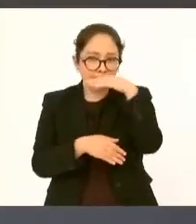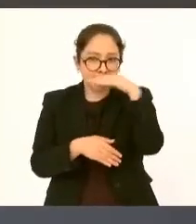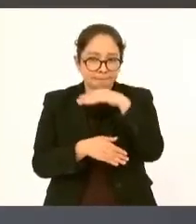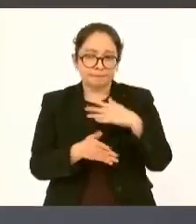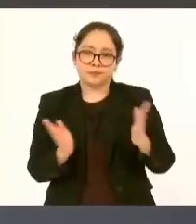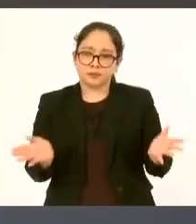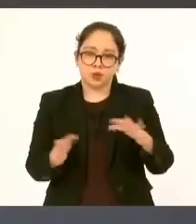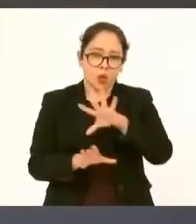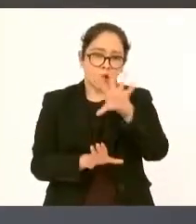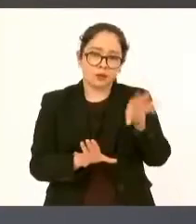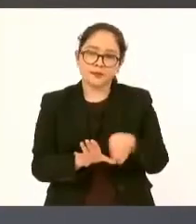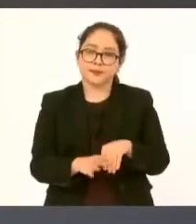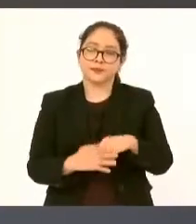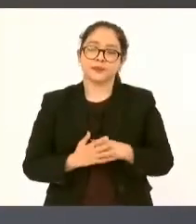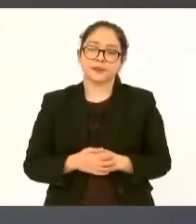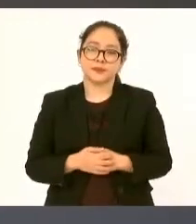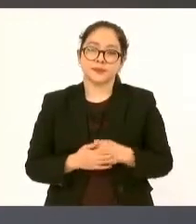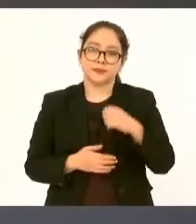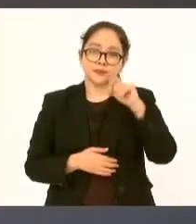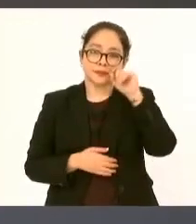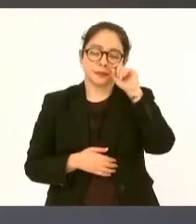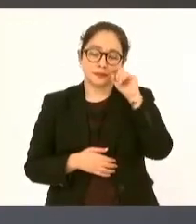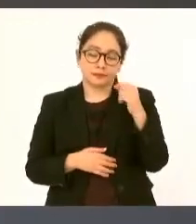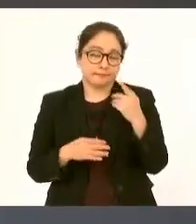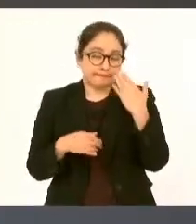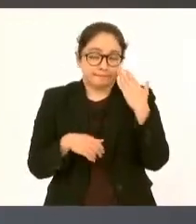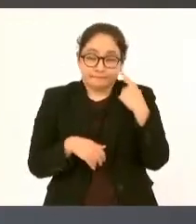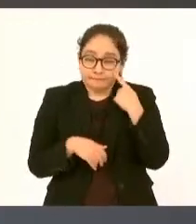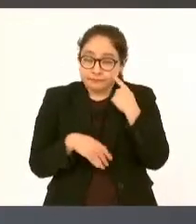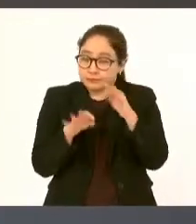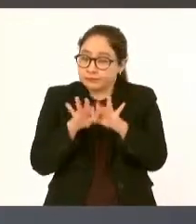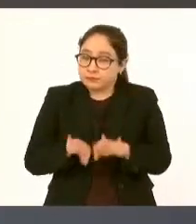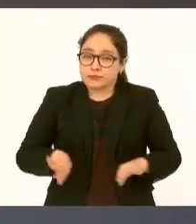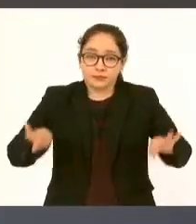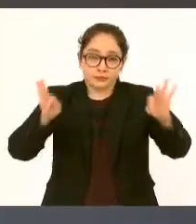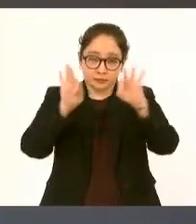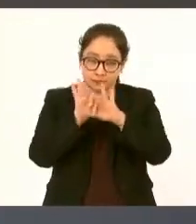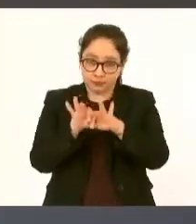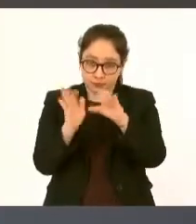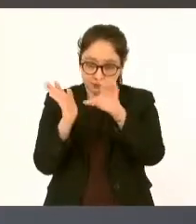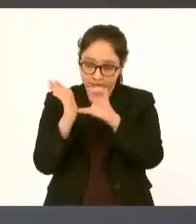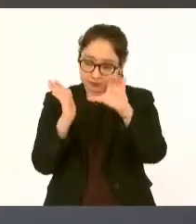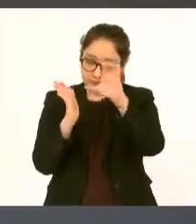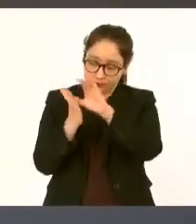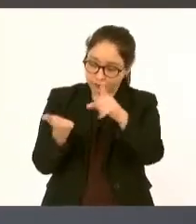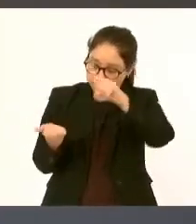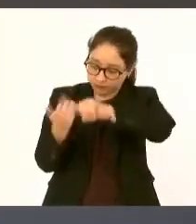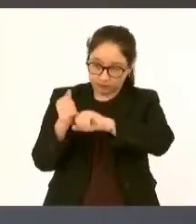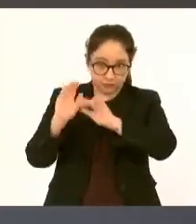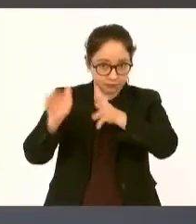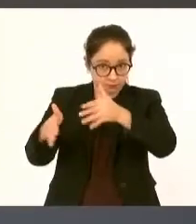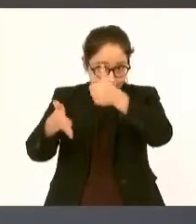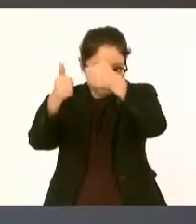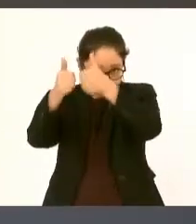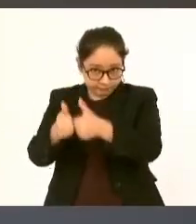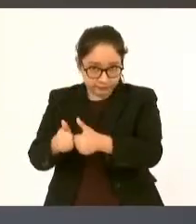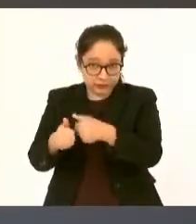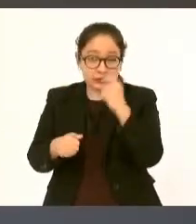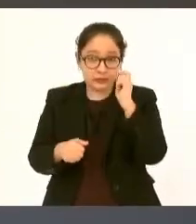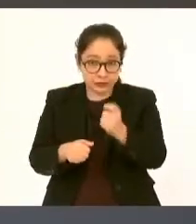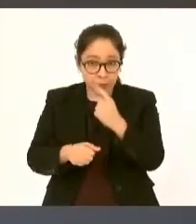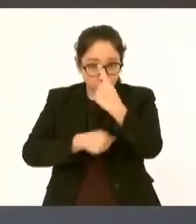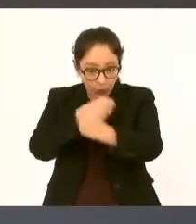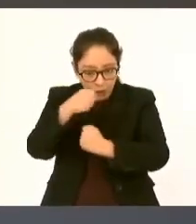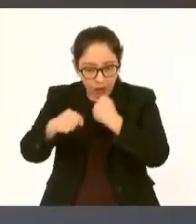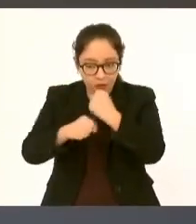importante es que en la misma Constitución ya está escrito de que año con año tiene